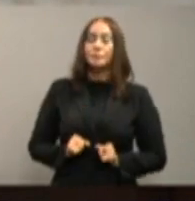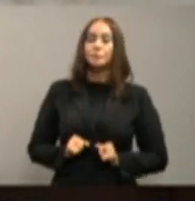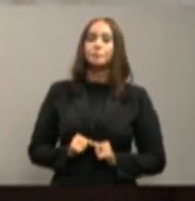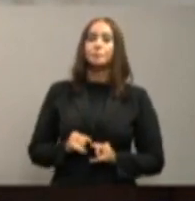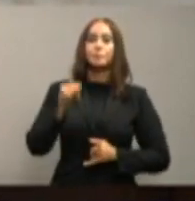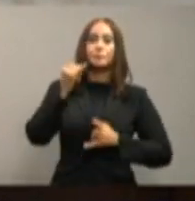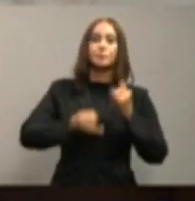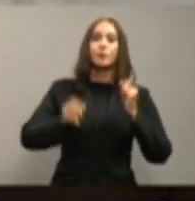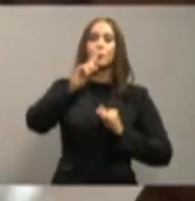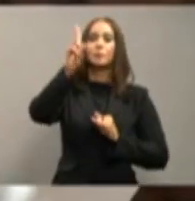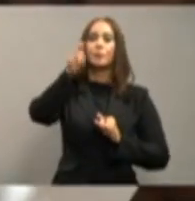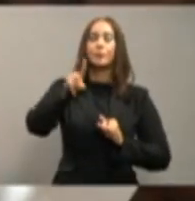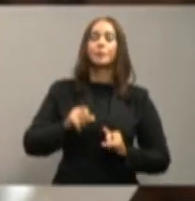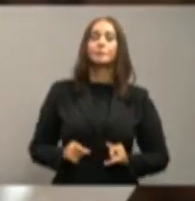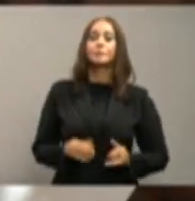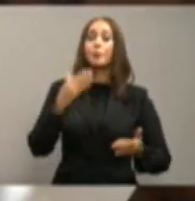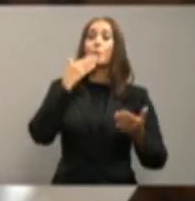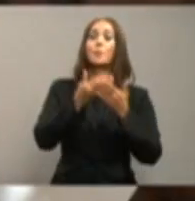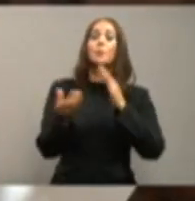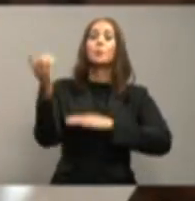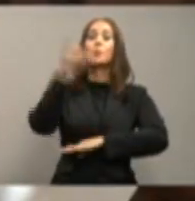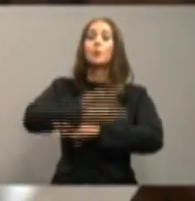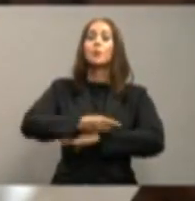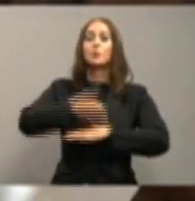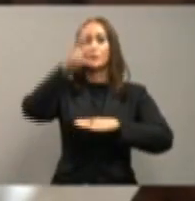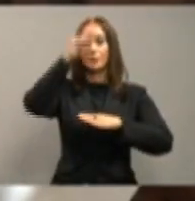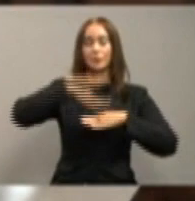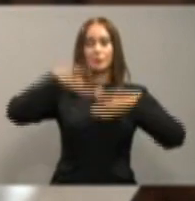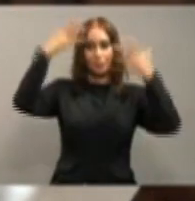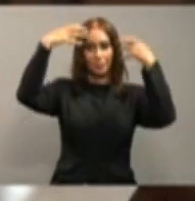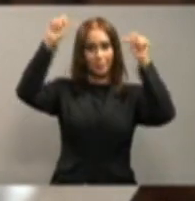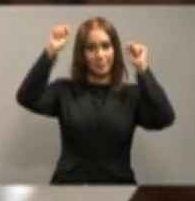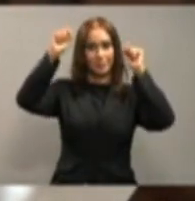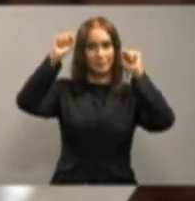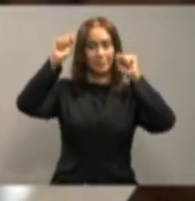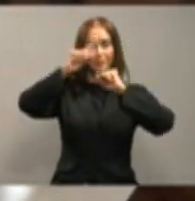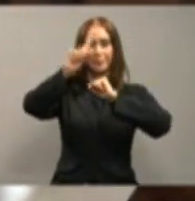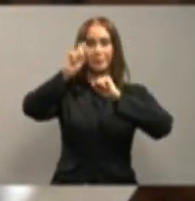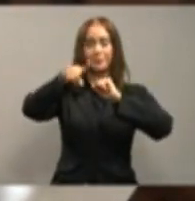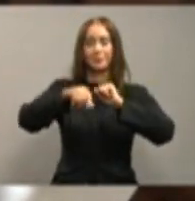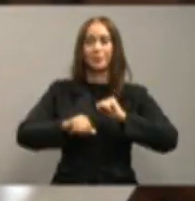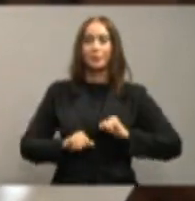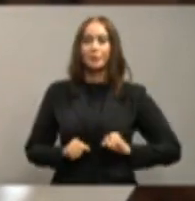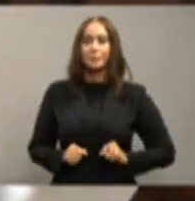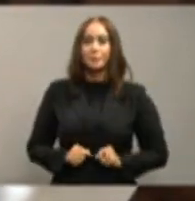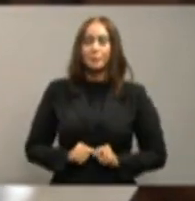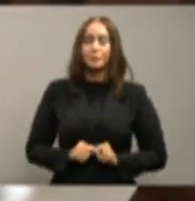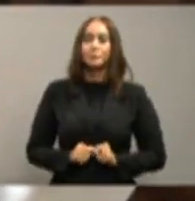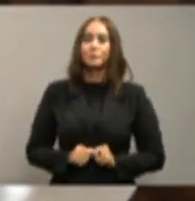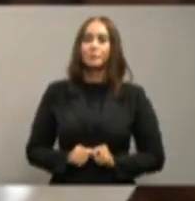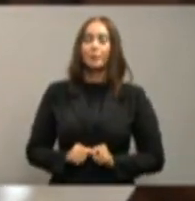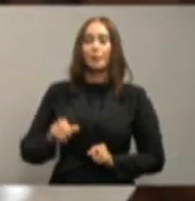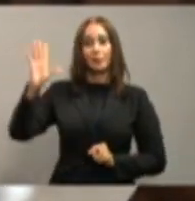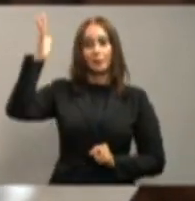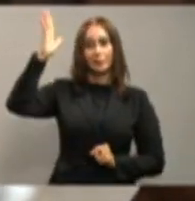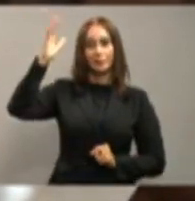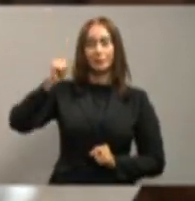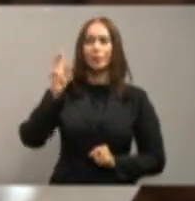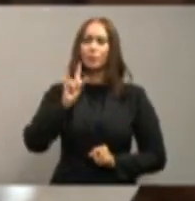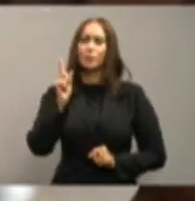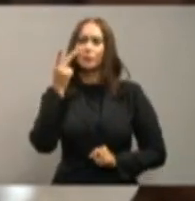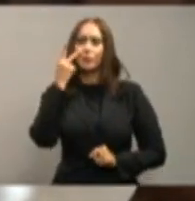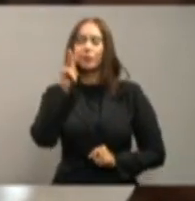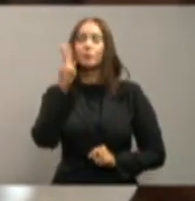pregunta. Buenos días, señor presidente. Gilbert Guzmán, Noticentro. ¿Dónde está, Gilbert? Por aquí estoy, presidente.